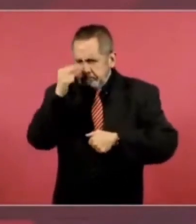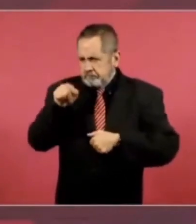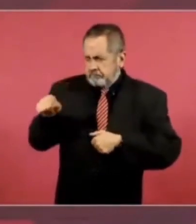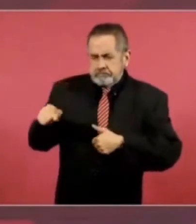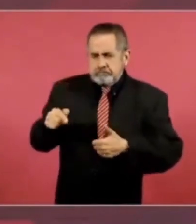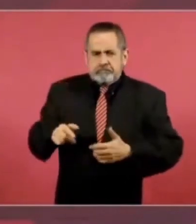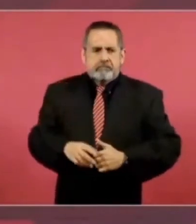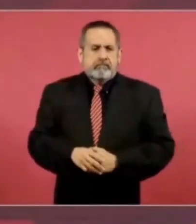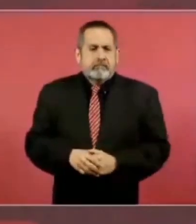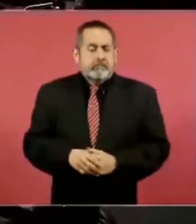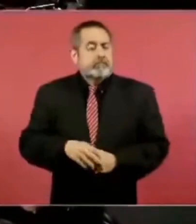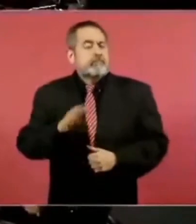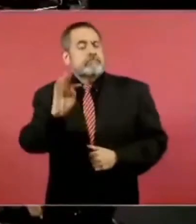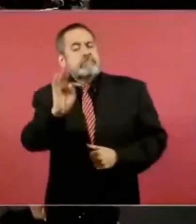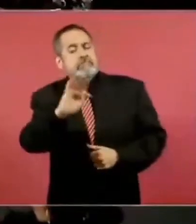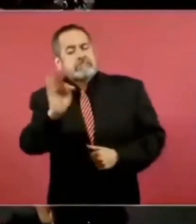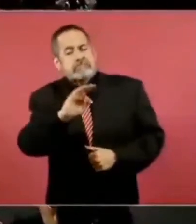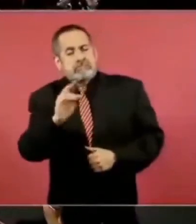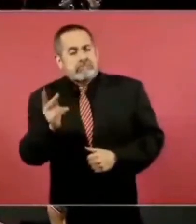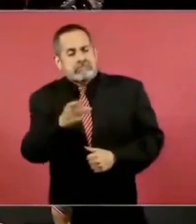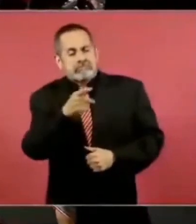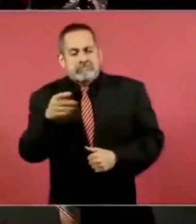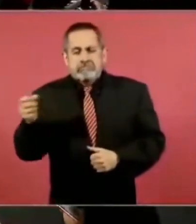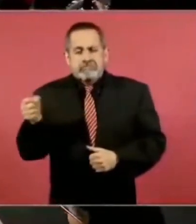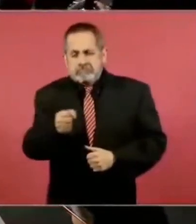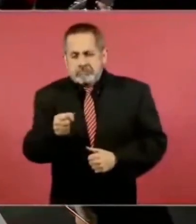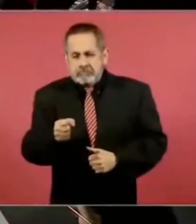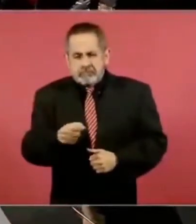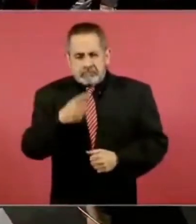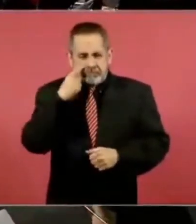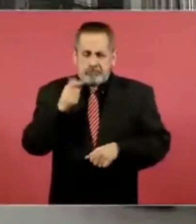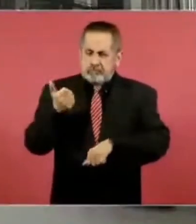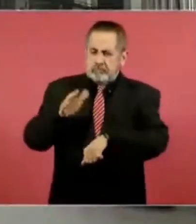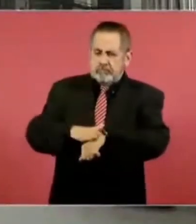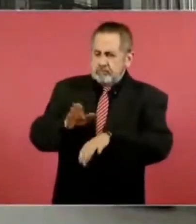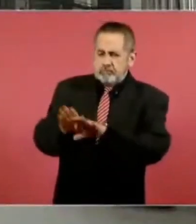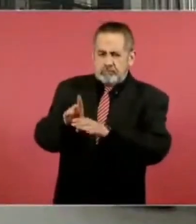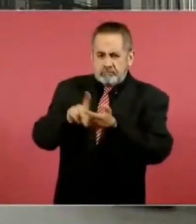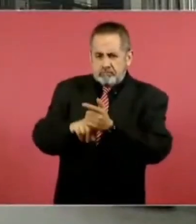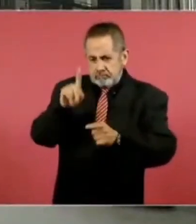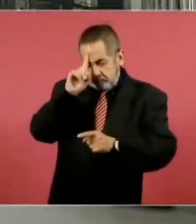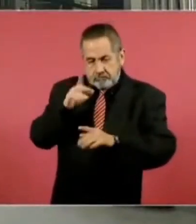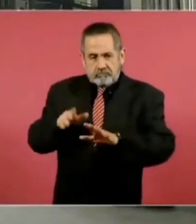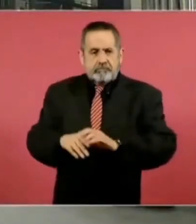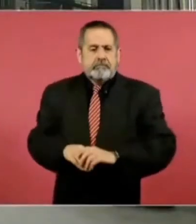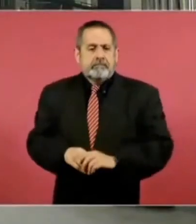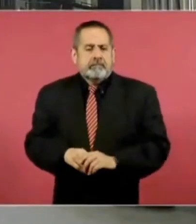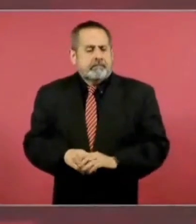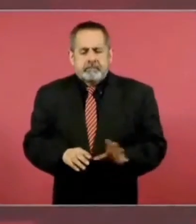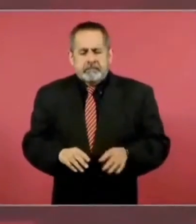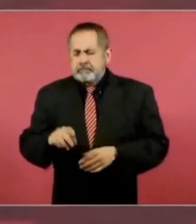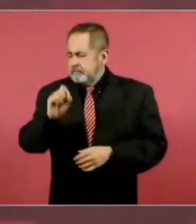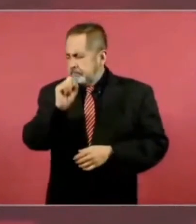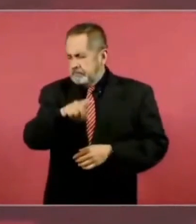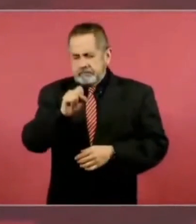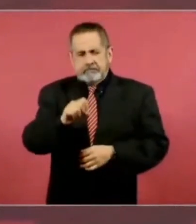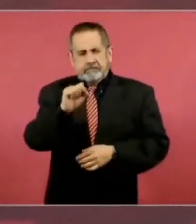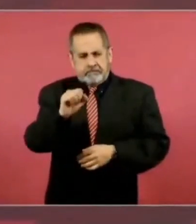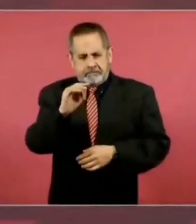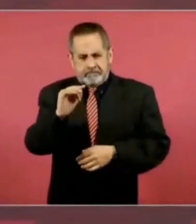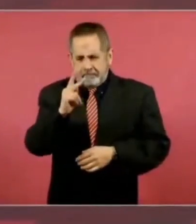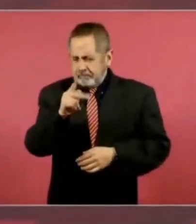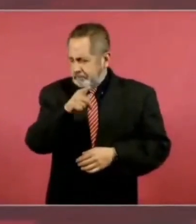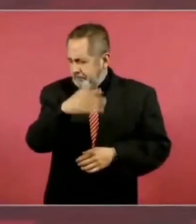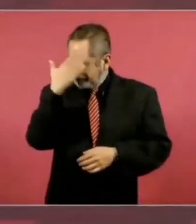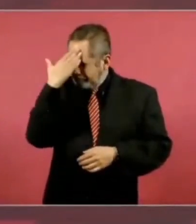caso de que se corroborara esa designación, ¿usted fijaría alguna postura respecto a esto? Ellos mismos, la Función Pública, ellos saben